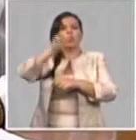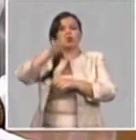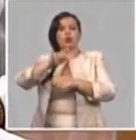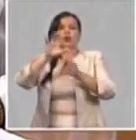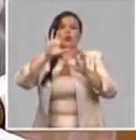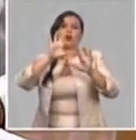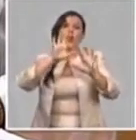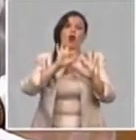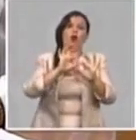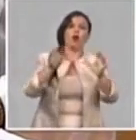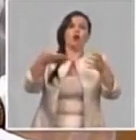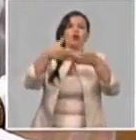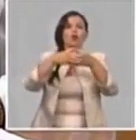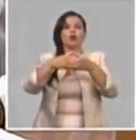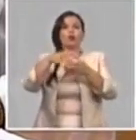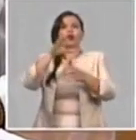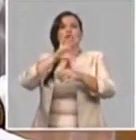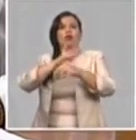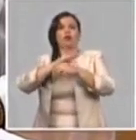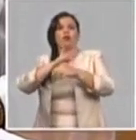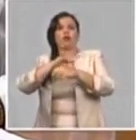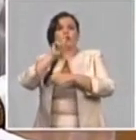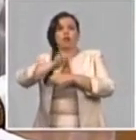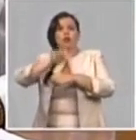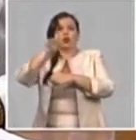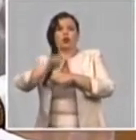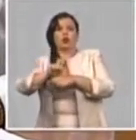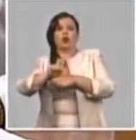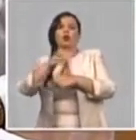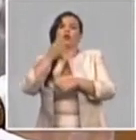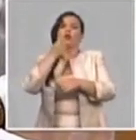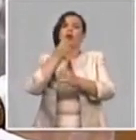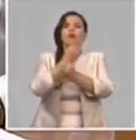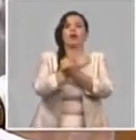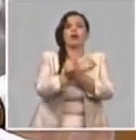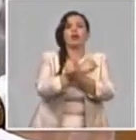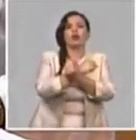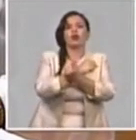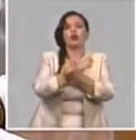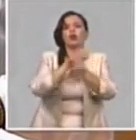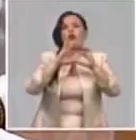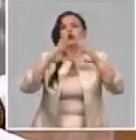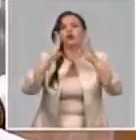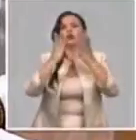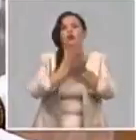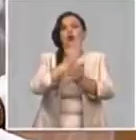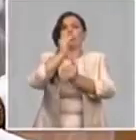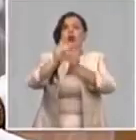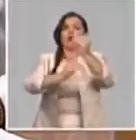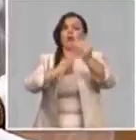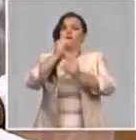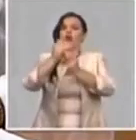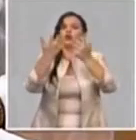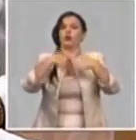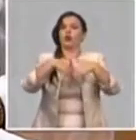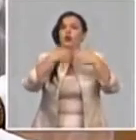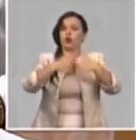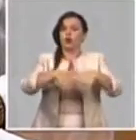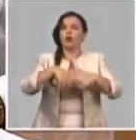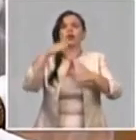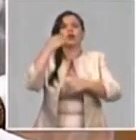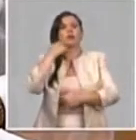que pusieran en peligro el funcionamiento y la garantía de nuestros procesos productivos y también se apreció como